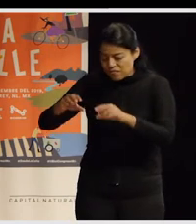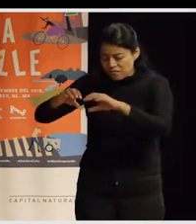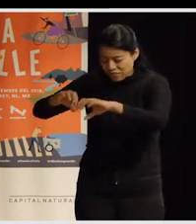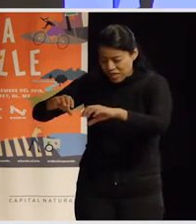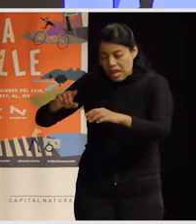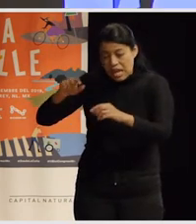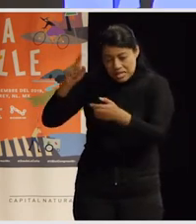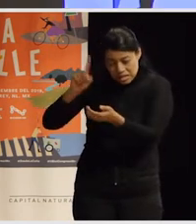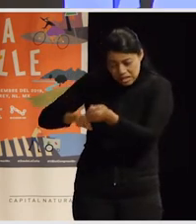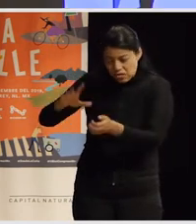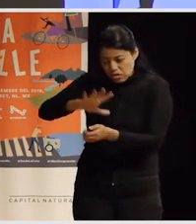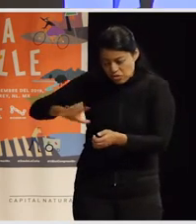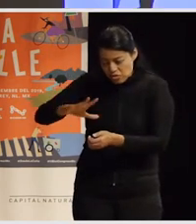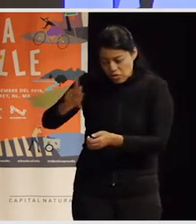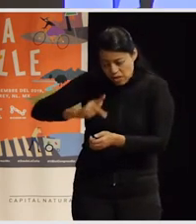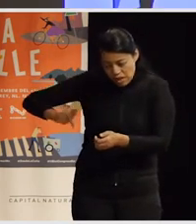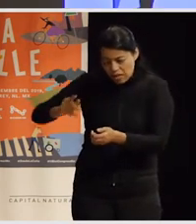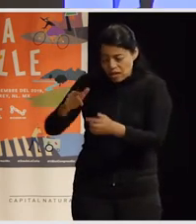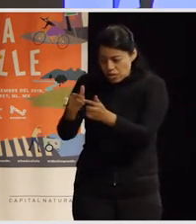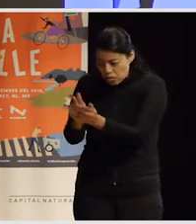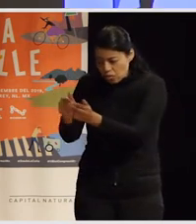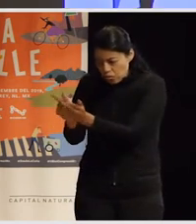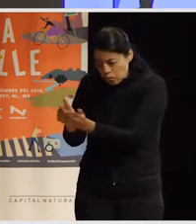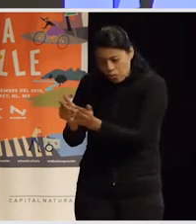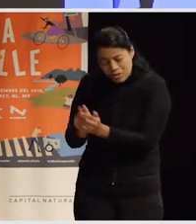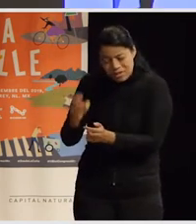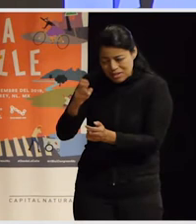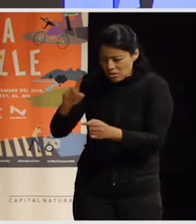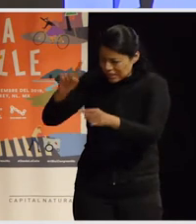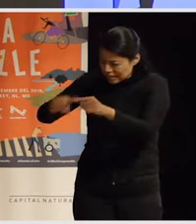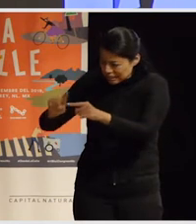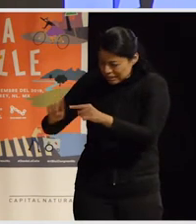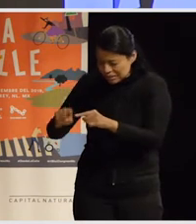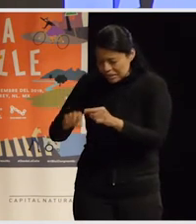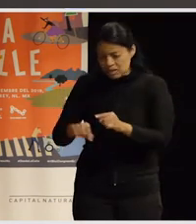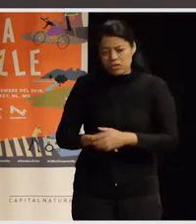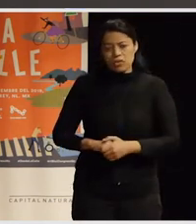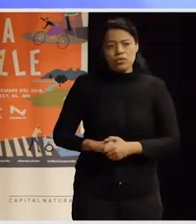donde se quedan en evidencia todas esas redes que sostienen la vida, ¿no?